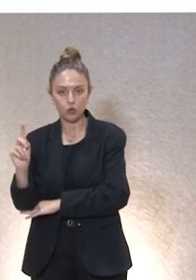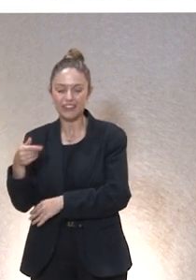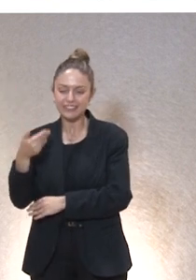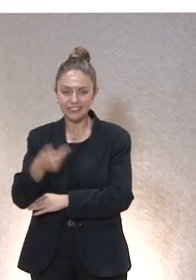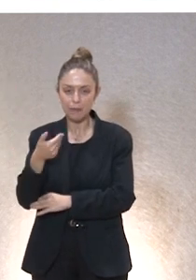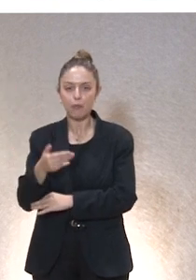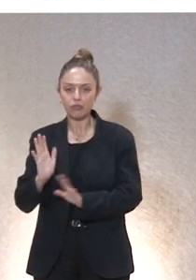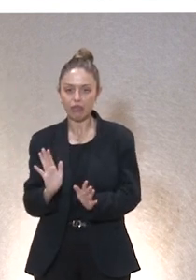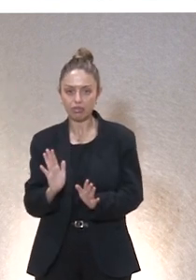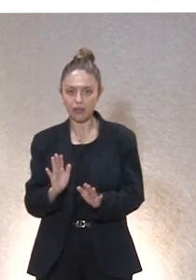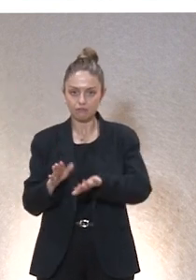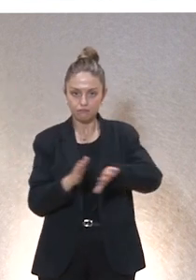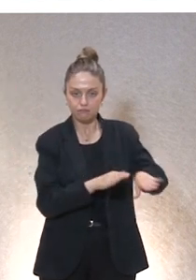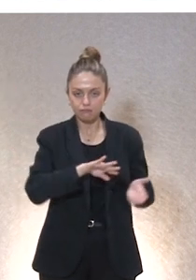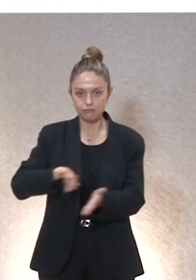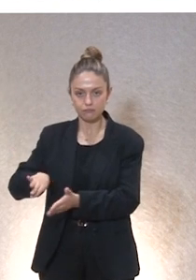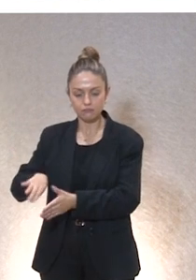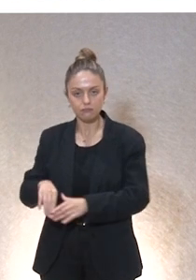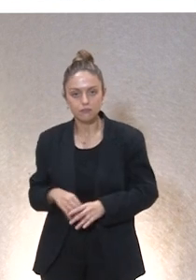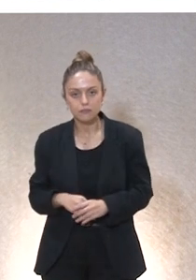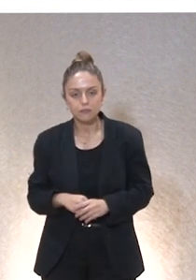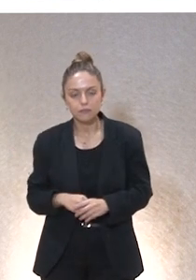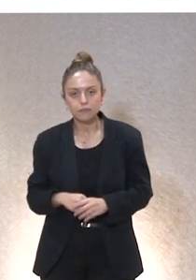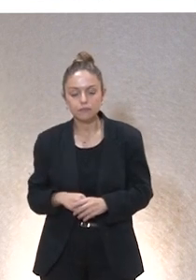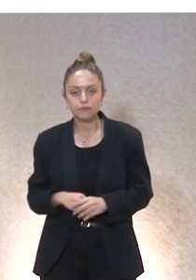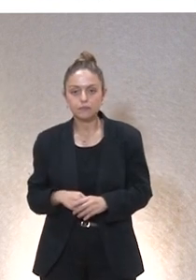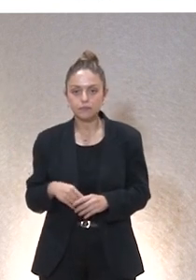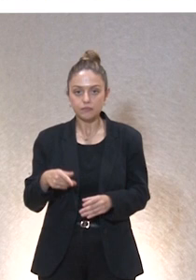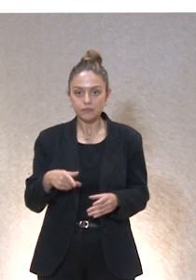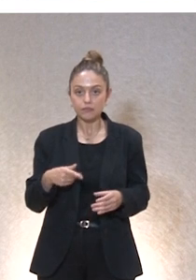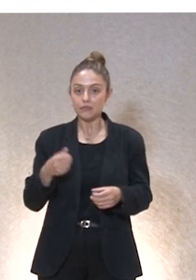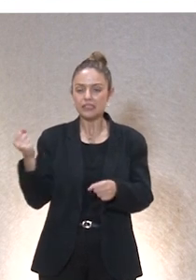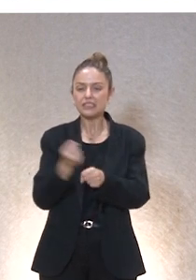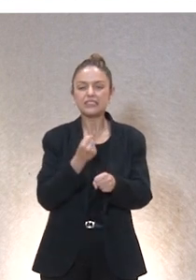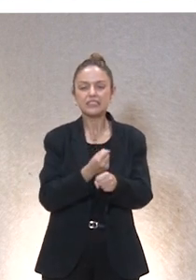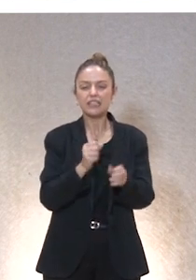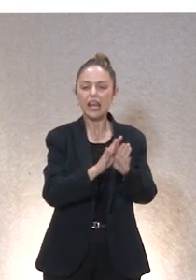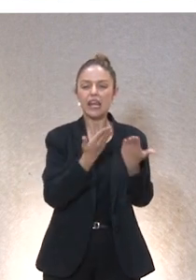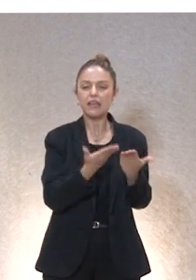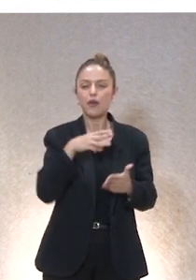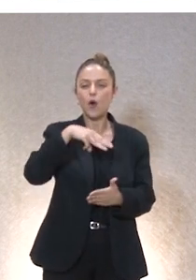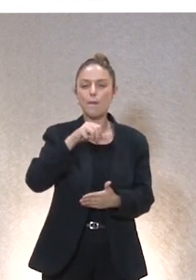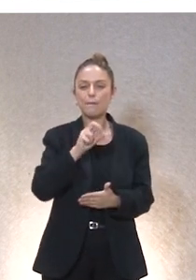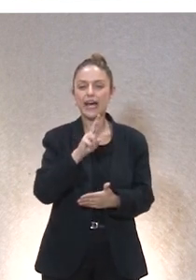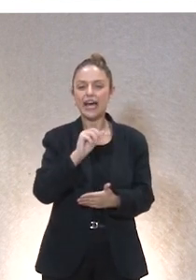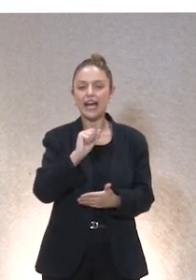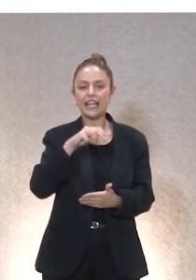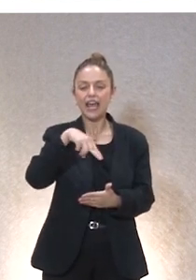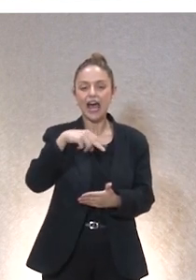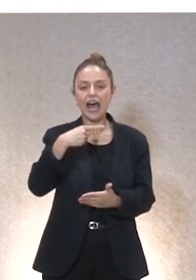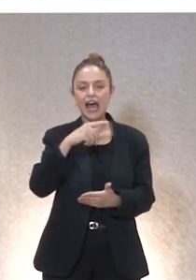importante. Bien, os aconsejo ese trabajo de María Ángeles y vamos al corazón del concepto de cuidado.